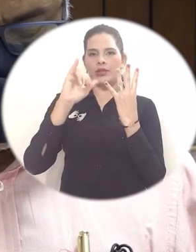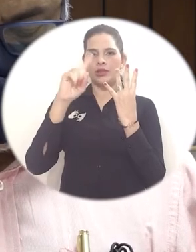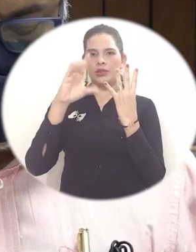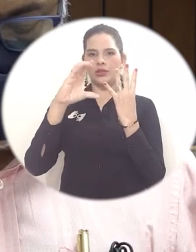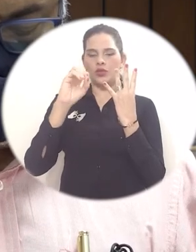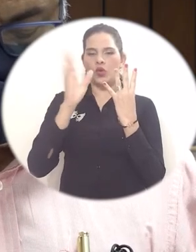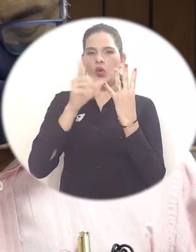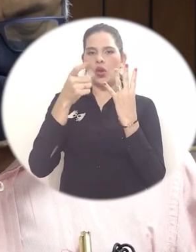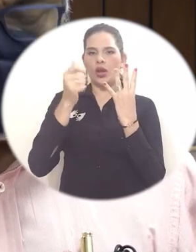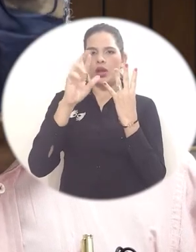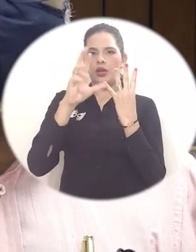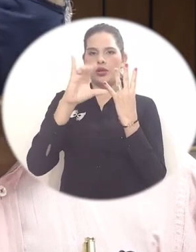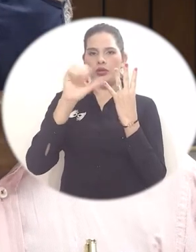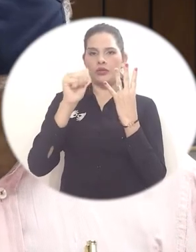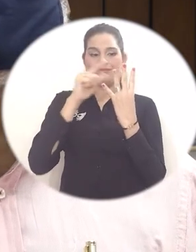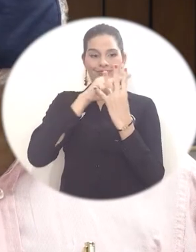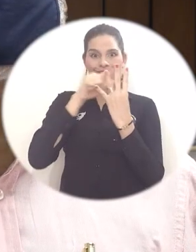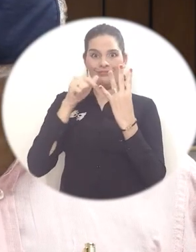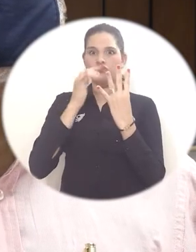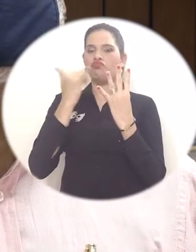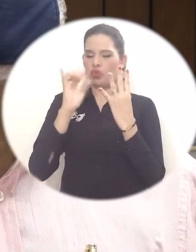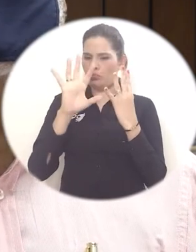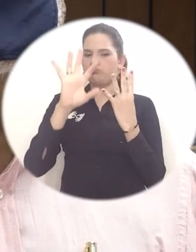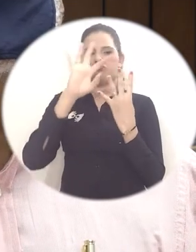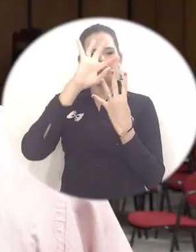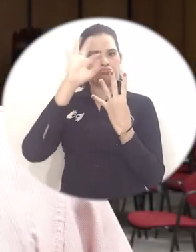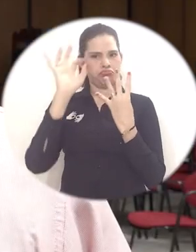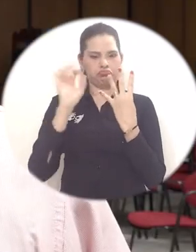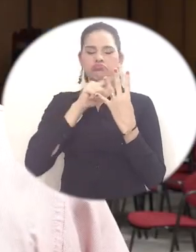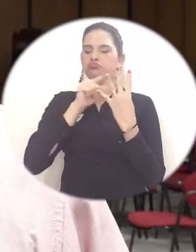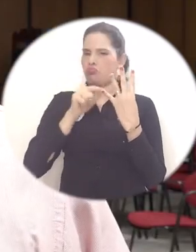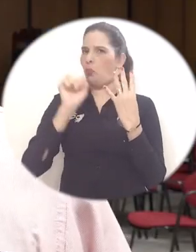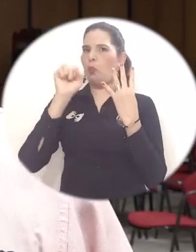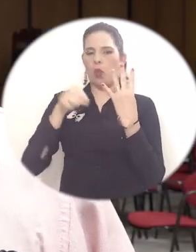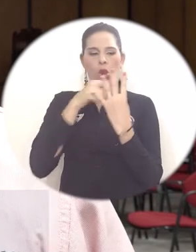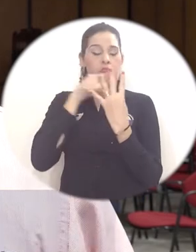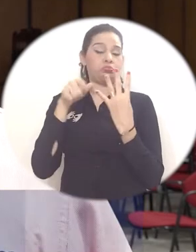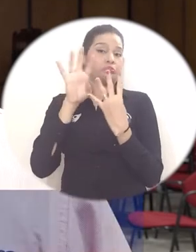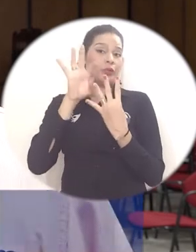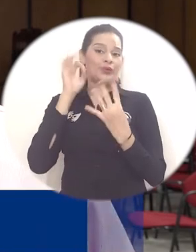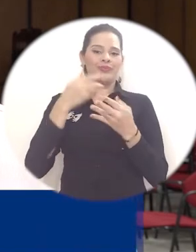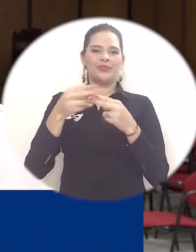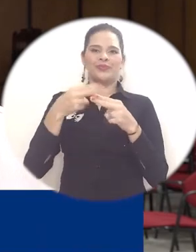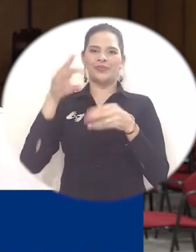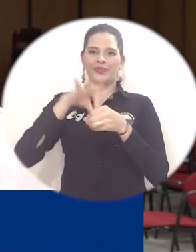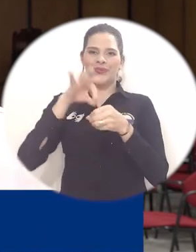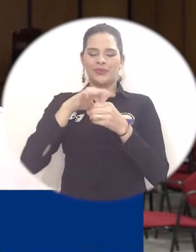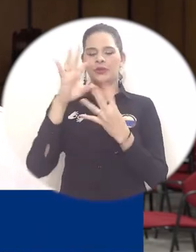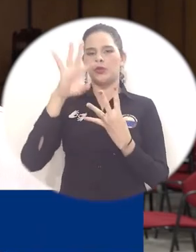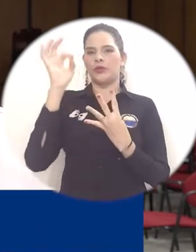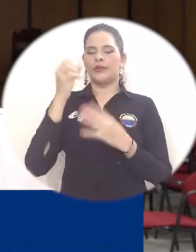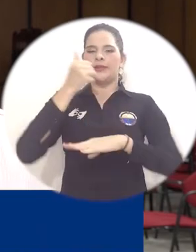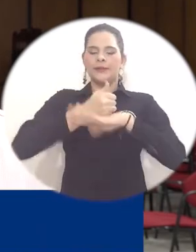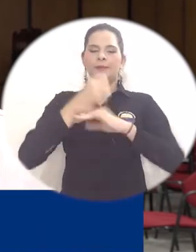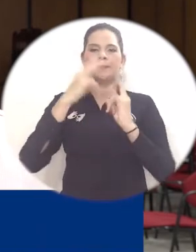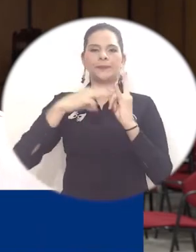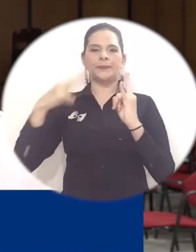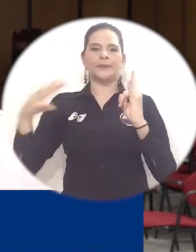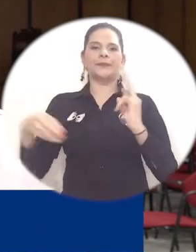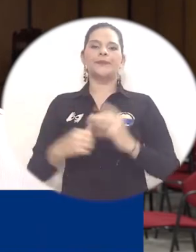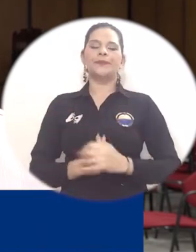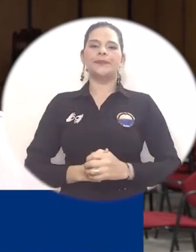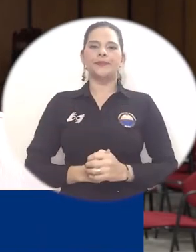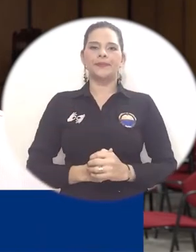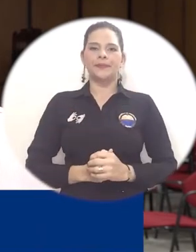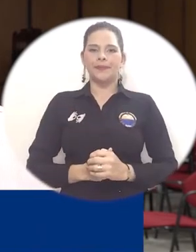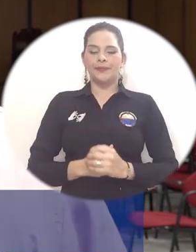Salazar y el doctor Francisco García Rentería, llenaron los requisitos, están habilitados, aptos